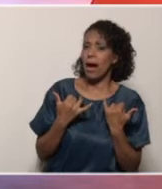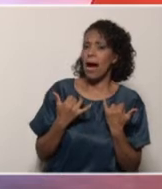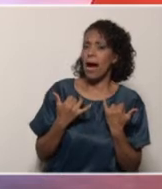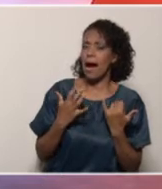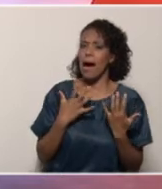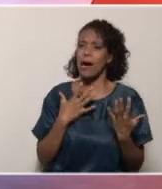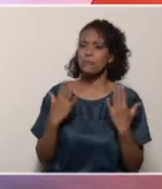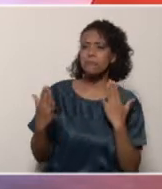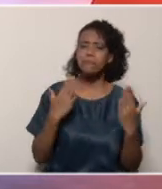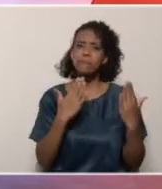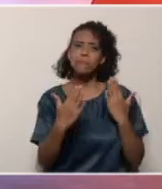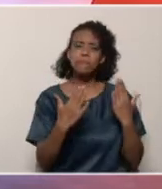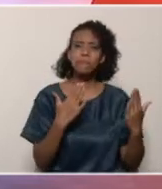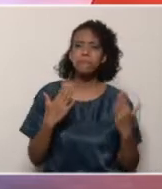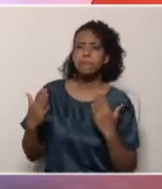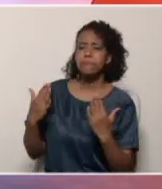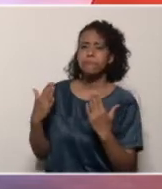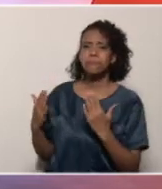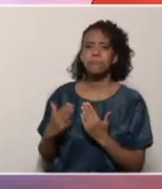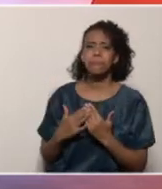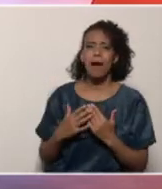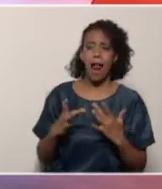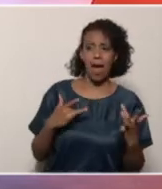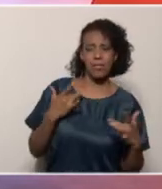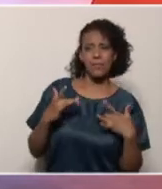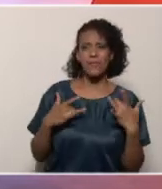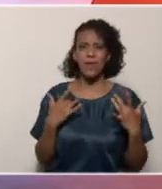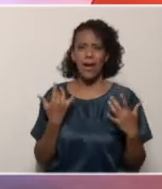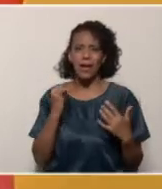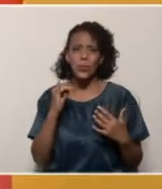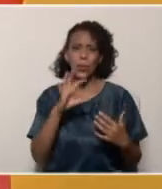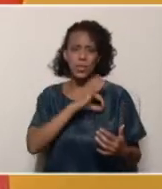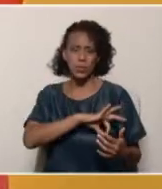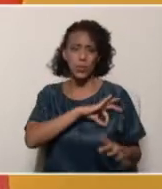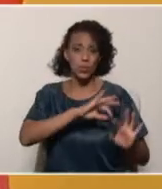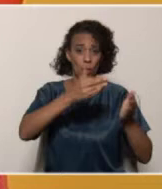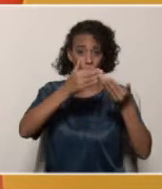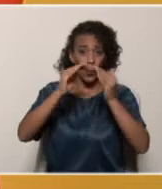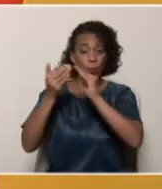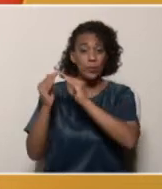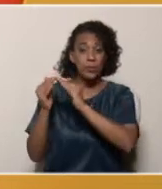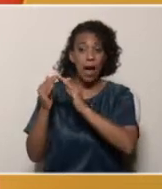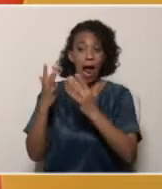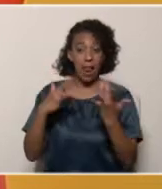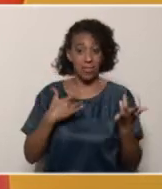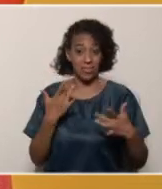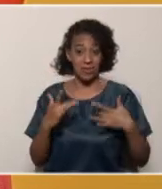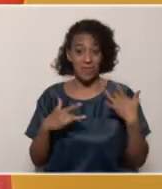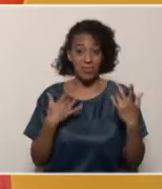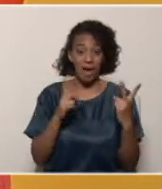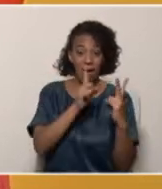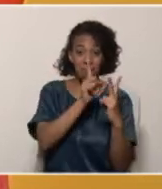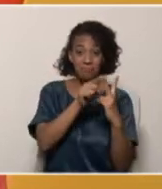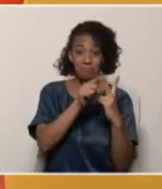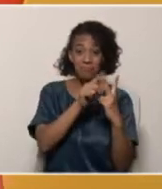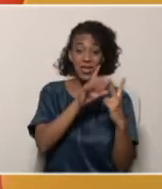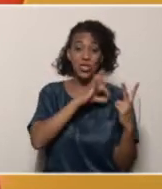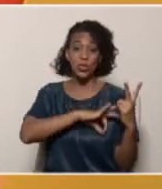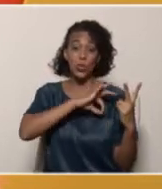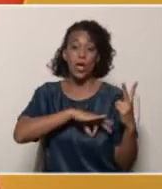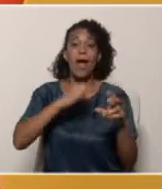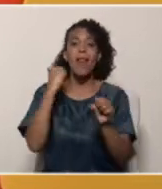diferenciación que debe existir en lo que es la actividad sociocomunitaria y la actividad que es social